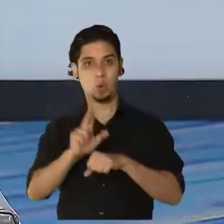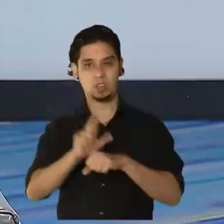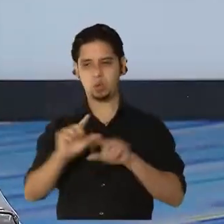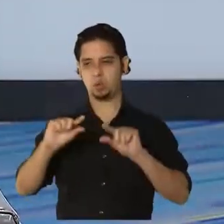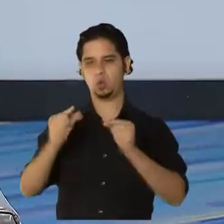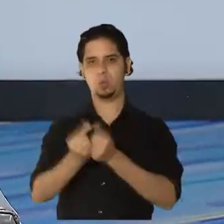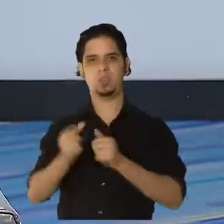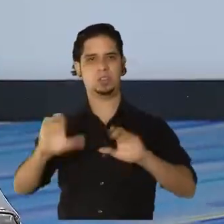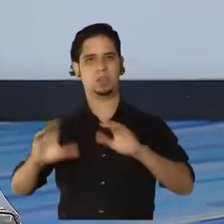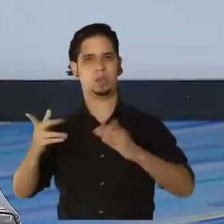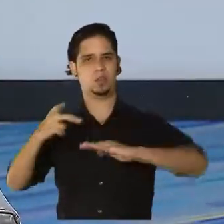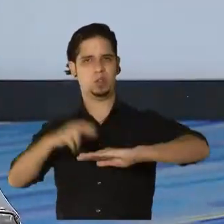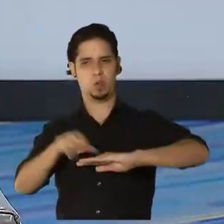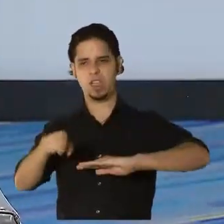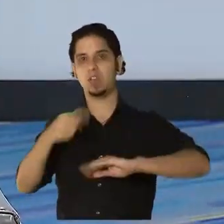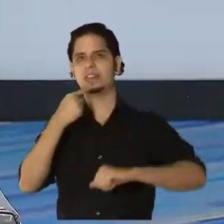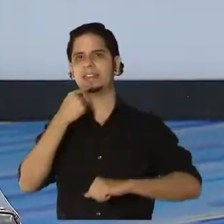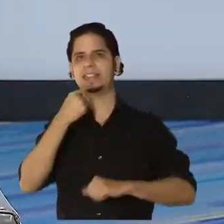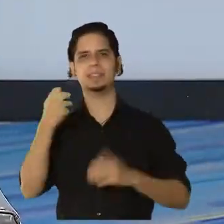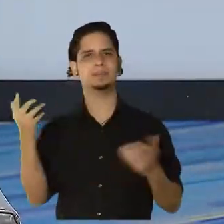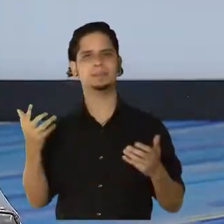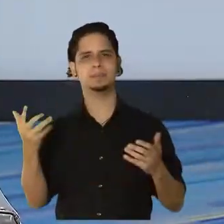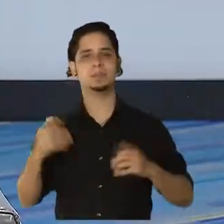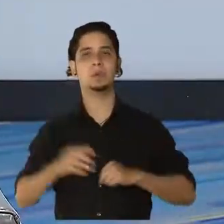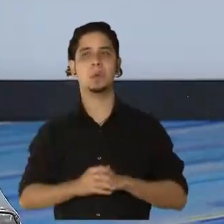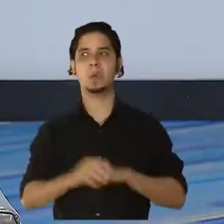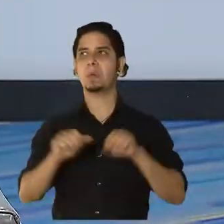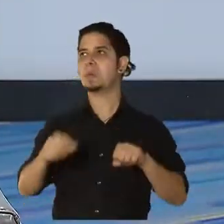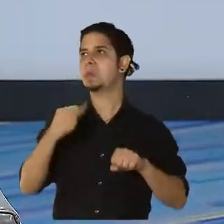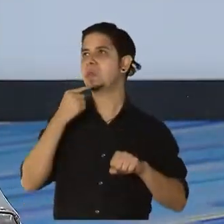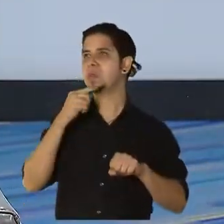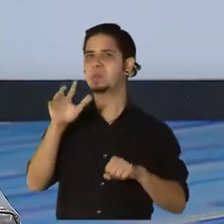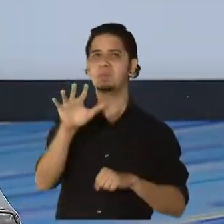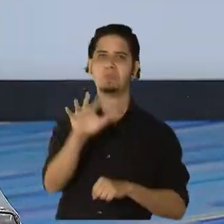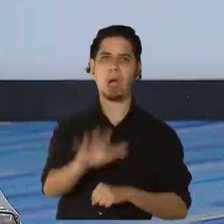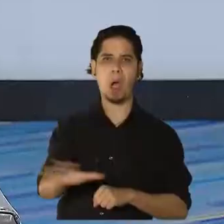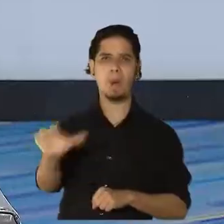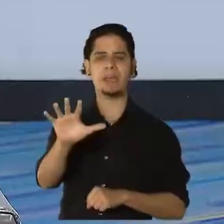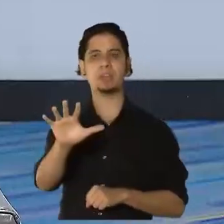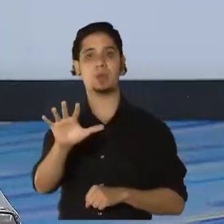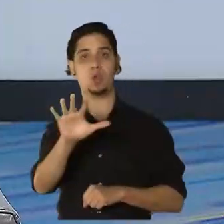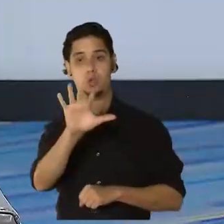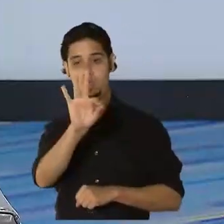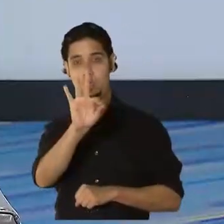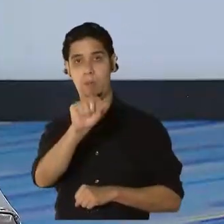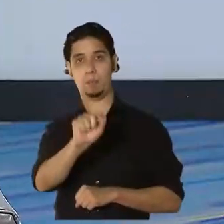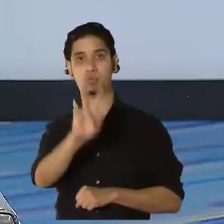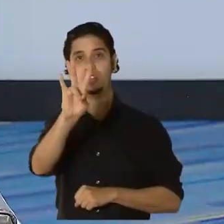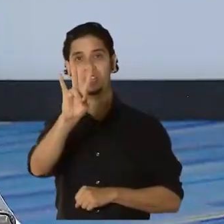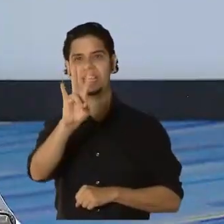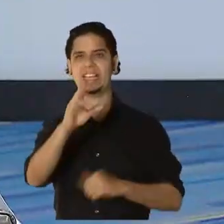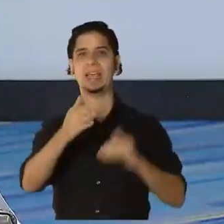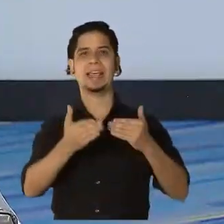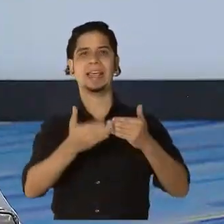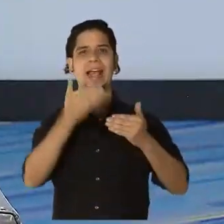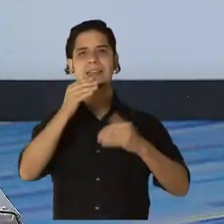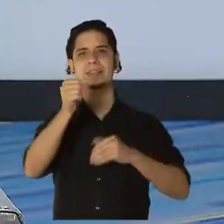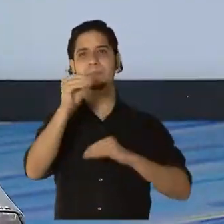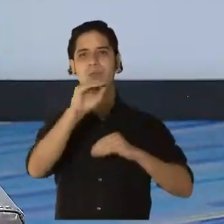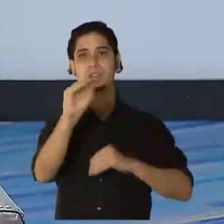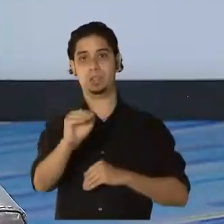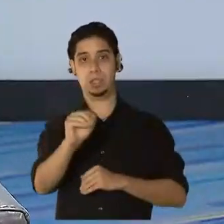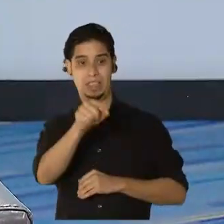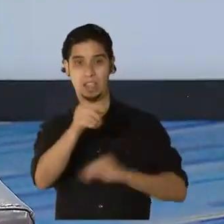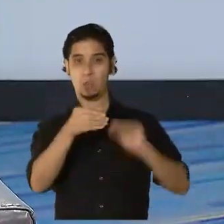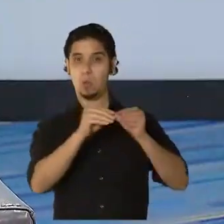Rico, establece que más o menos preliminarmente podemos estar hablando que estamos rondando 9.7, 10%, y ese número